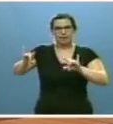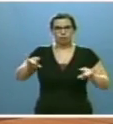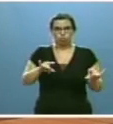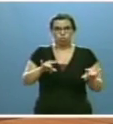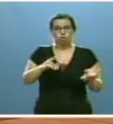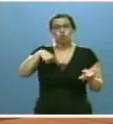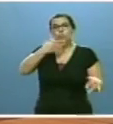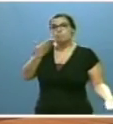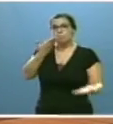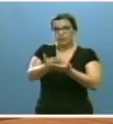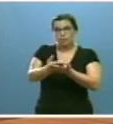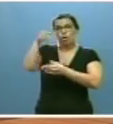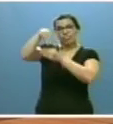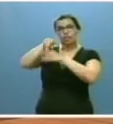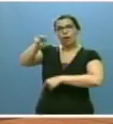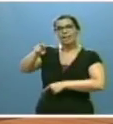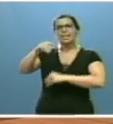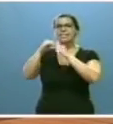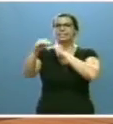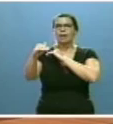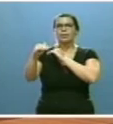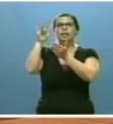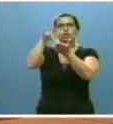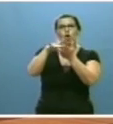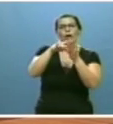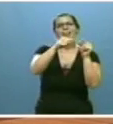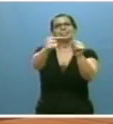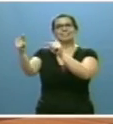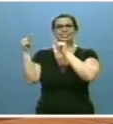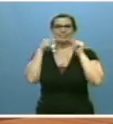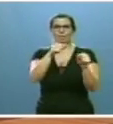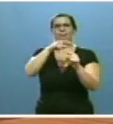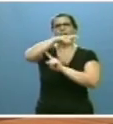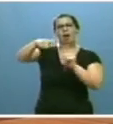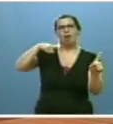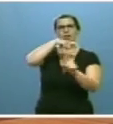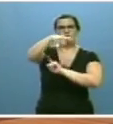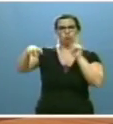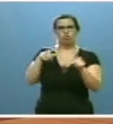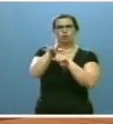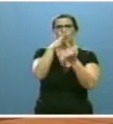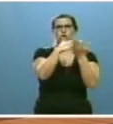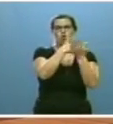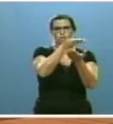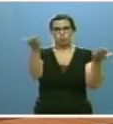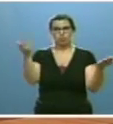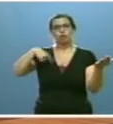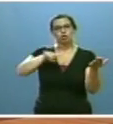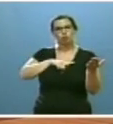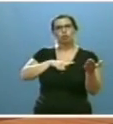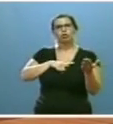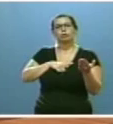el que solicitamos que se celebre en él de forma estable un debate del Estado de las Autonomías, en el que apoyamos la regulación de la Conferencia de